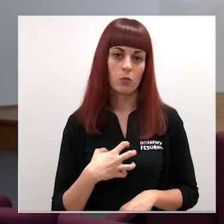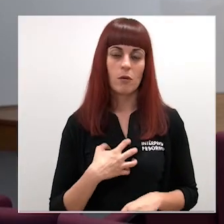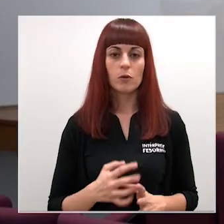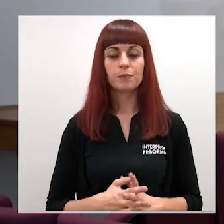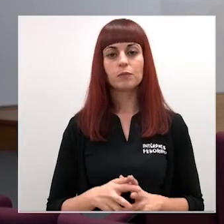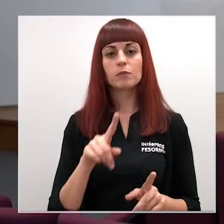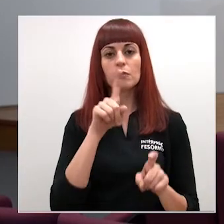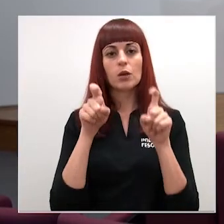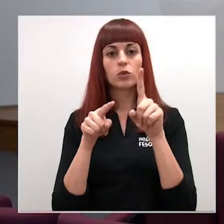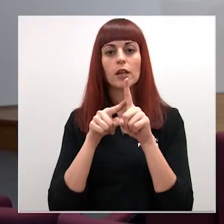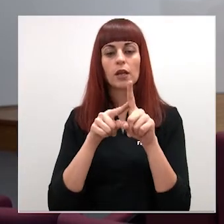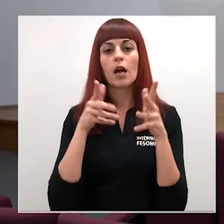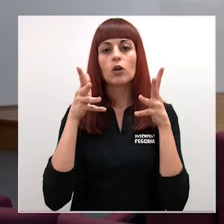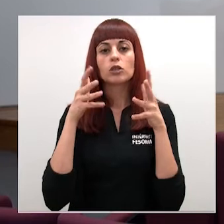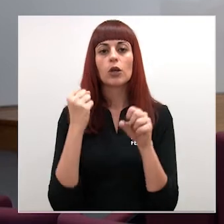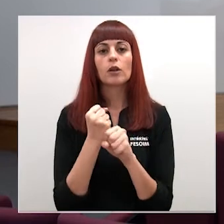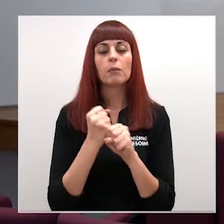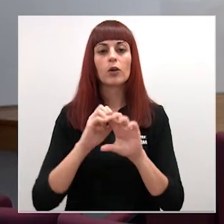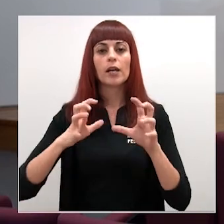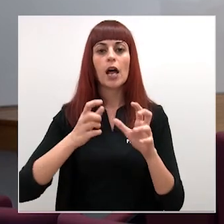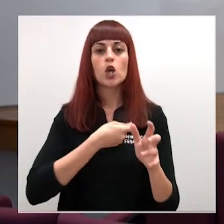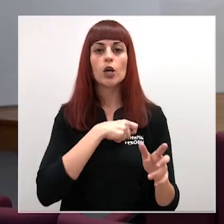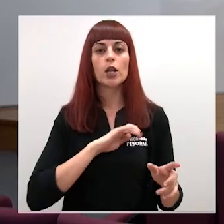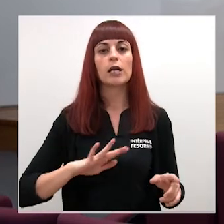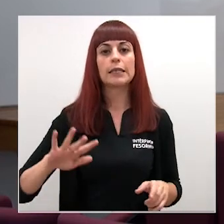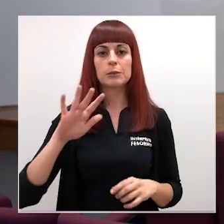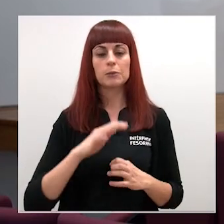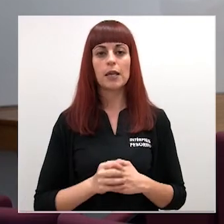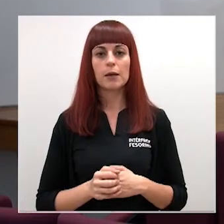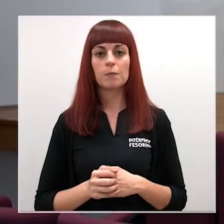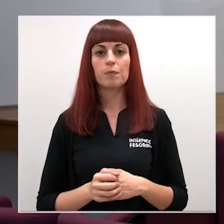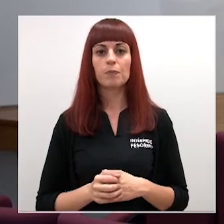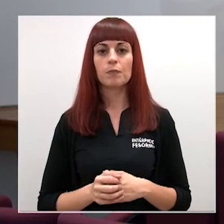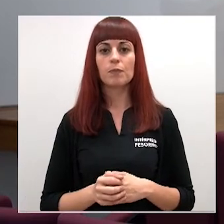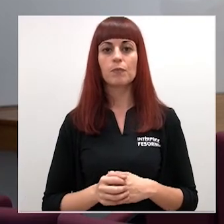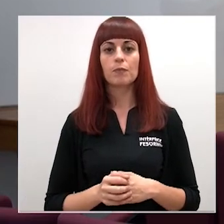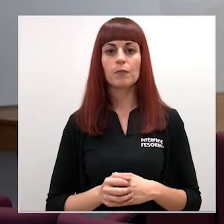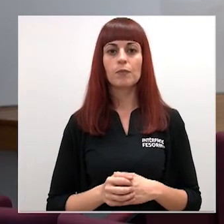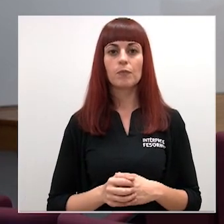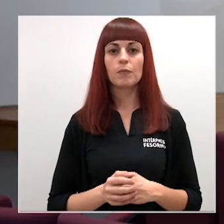el consejero de empleo de radio nacional de españa les parece les parece haber entendido